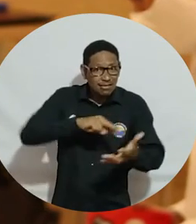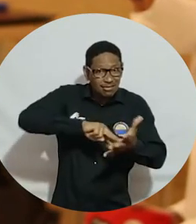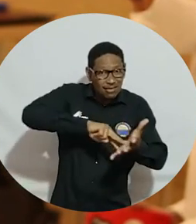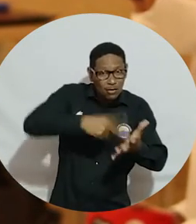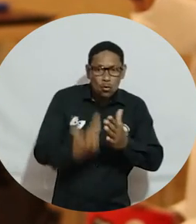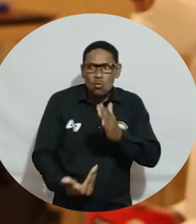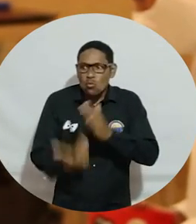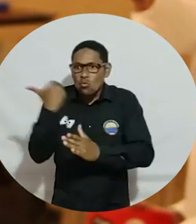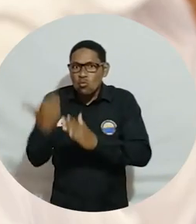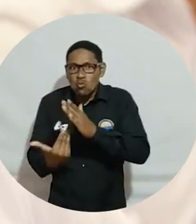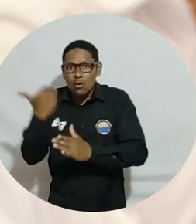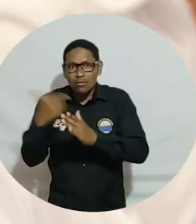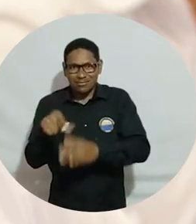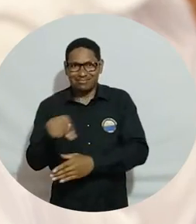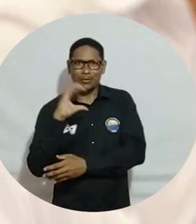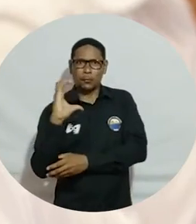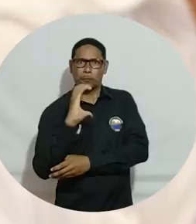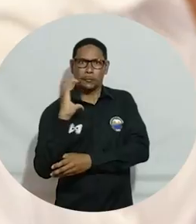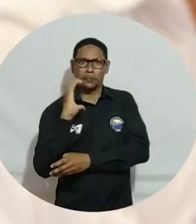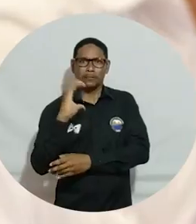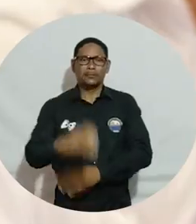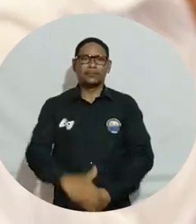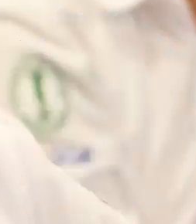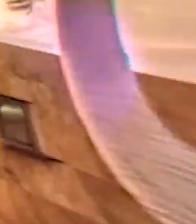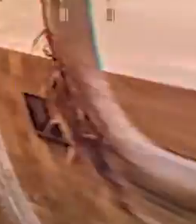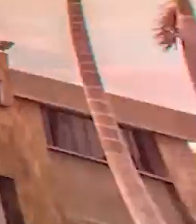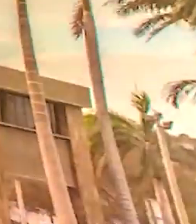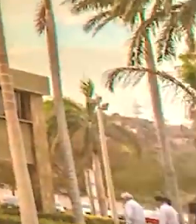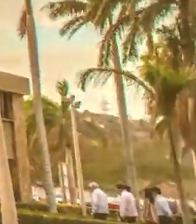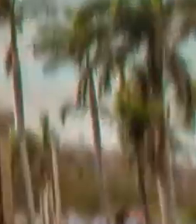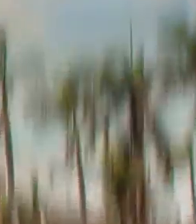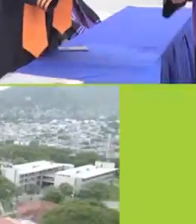Ciencia, Tecnología e Innovación de Colombia.